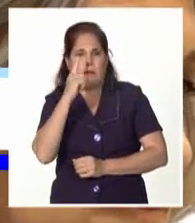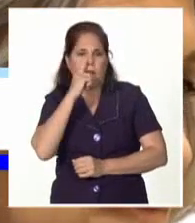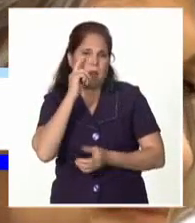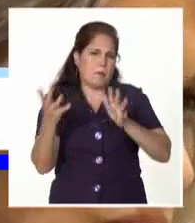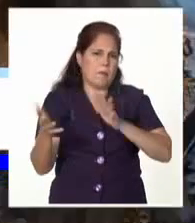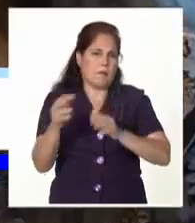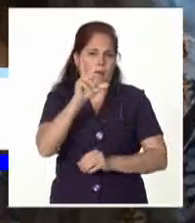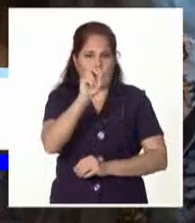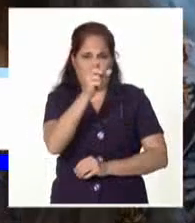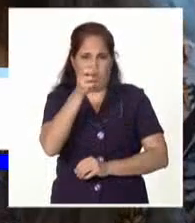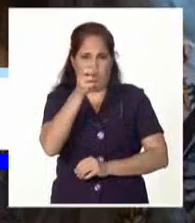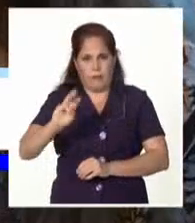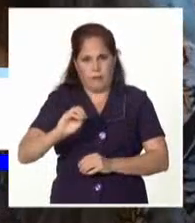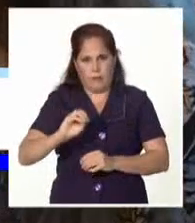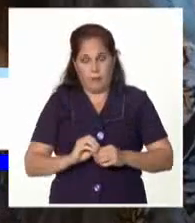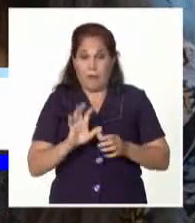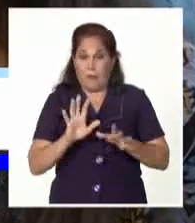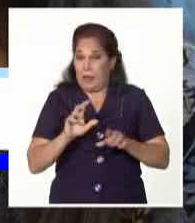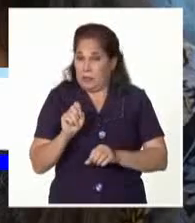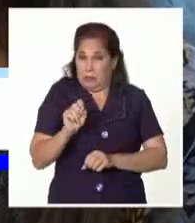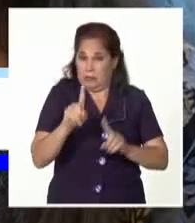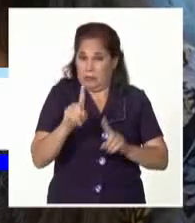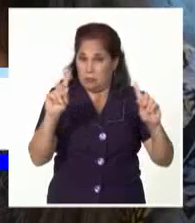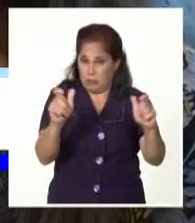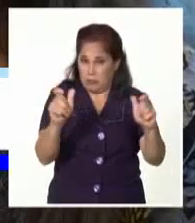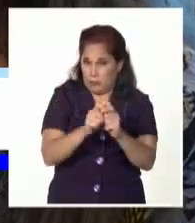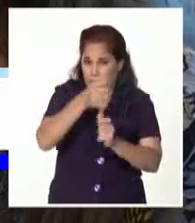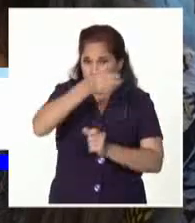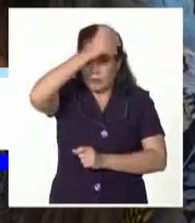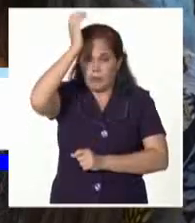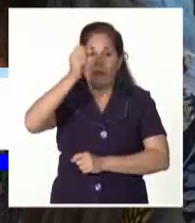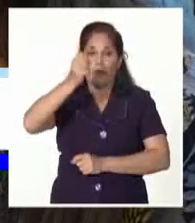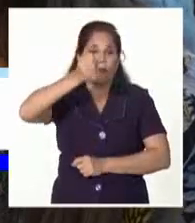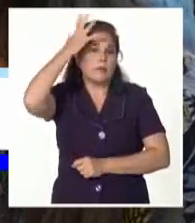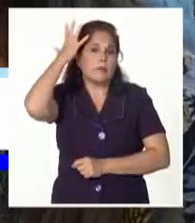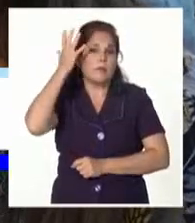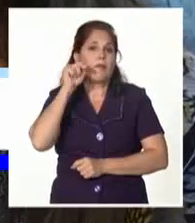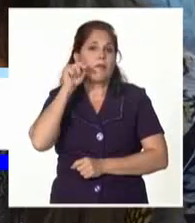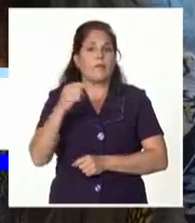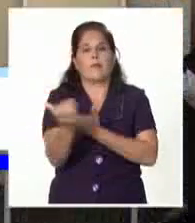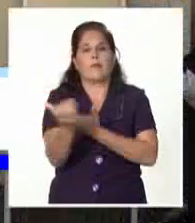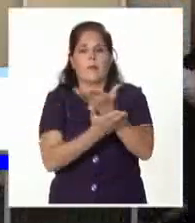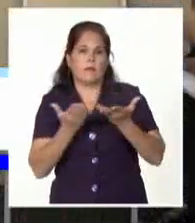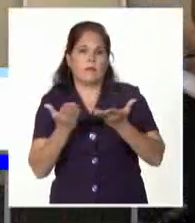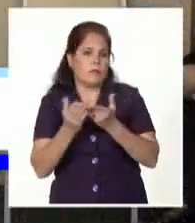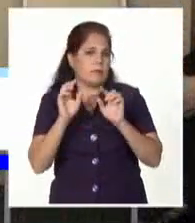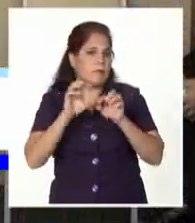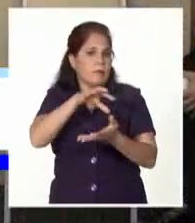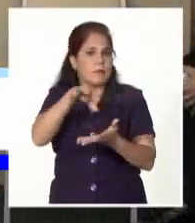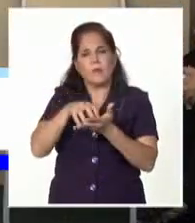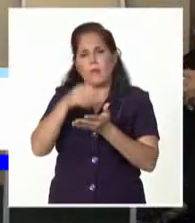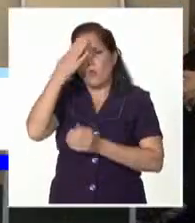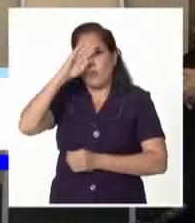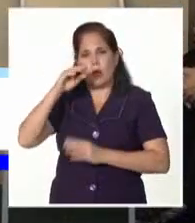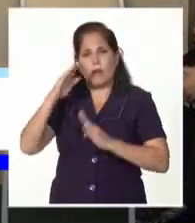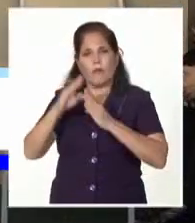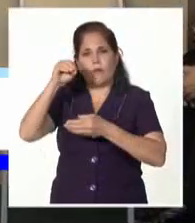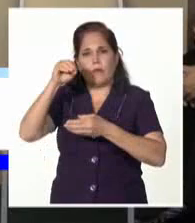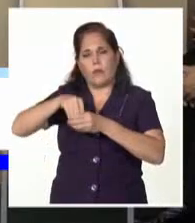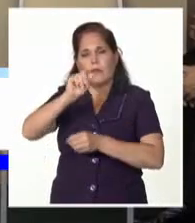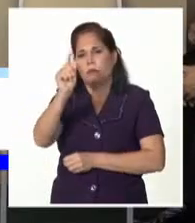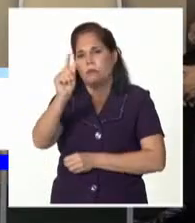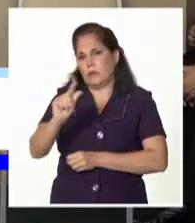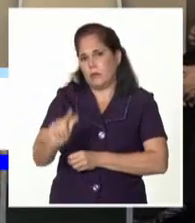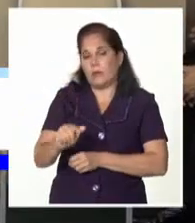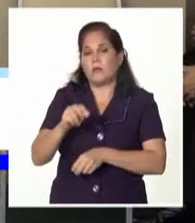2023. Casi al finalizar la jornada en Roma, el mandatario sostuvo otro intercambio, esta vez con cubanos residentes en Italia y